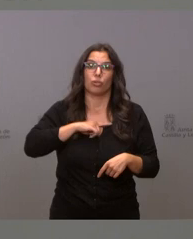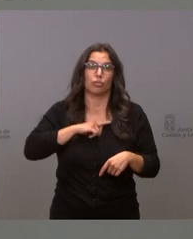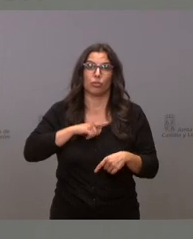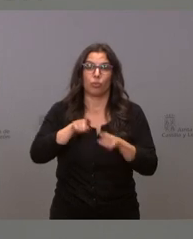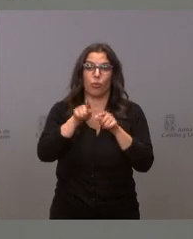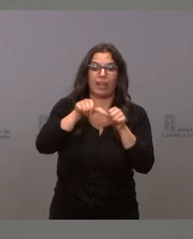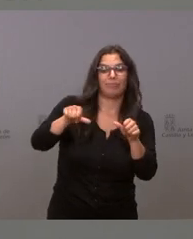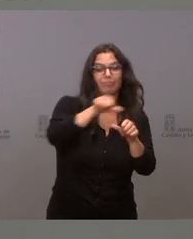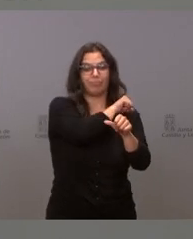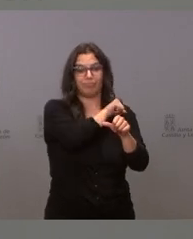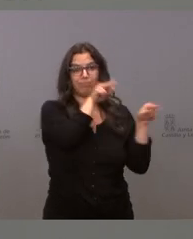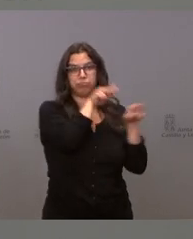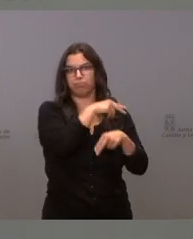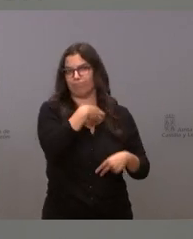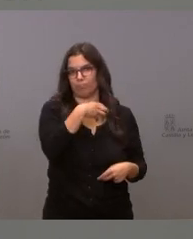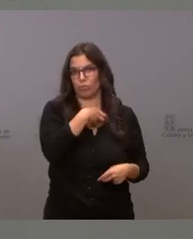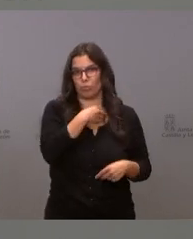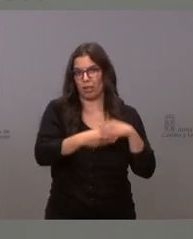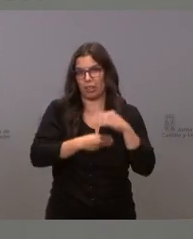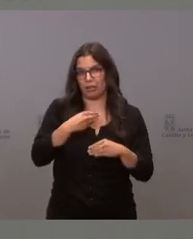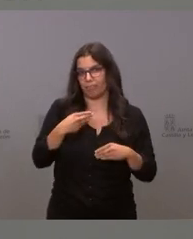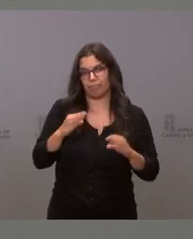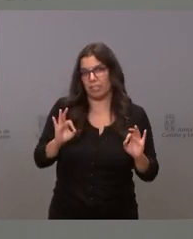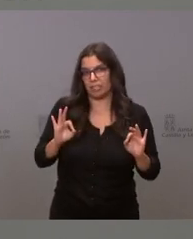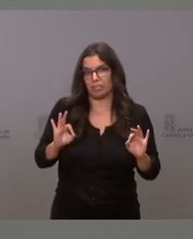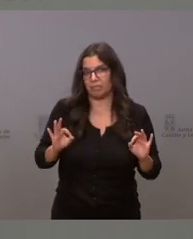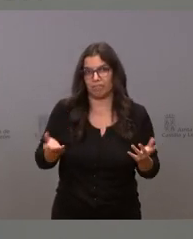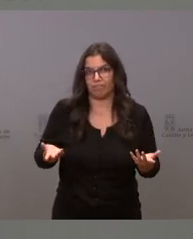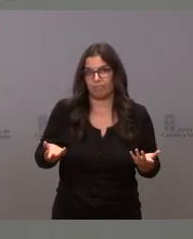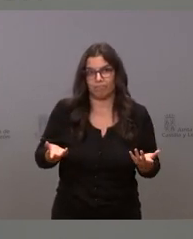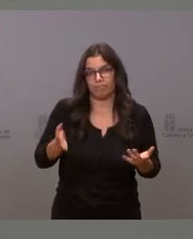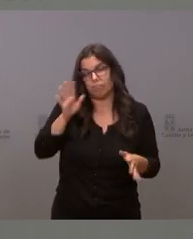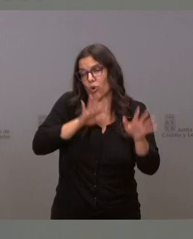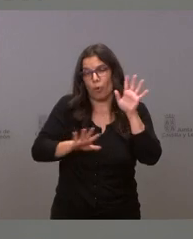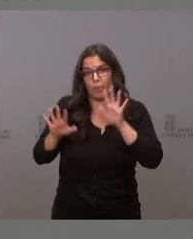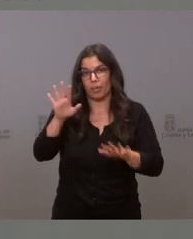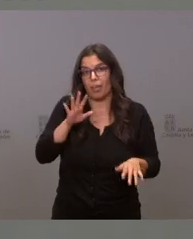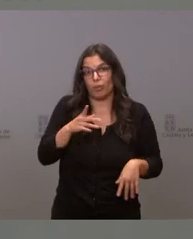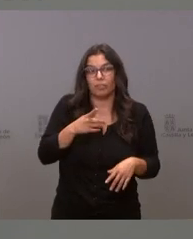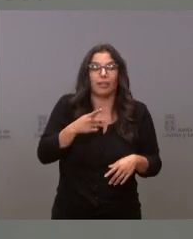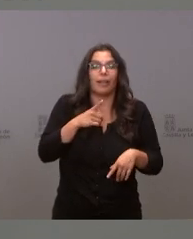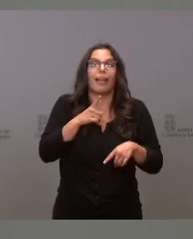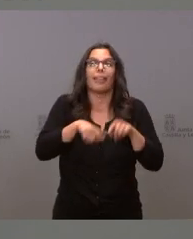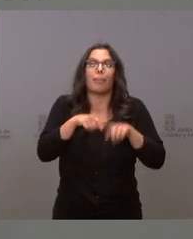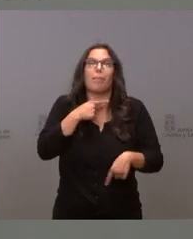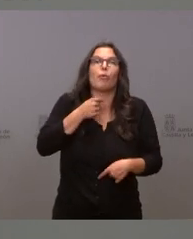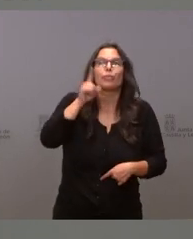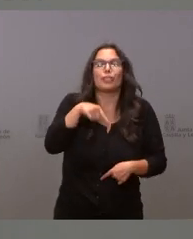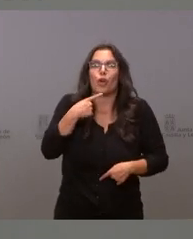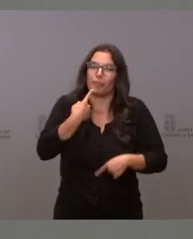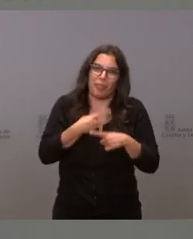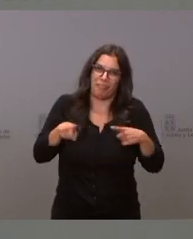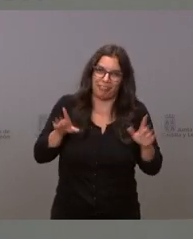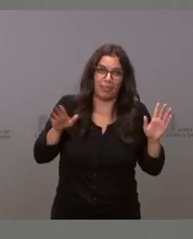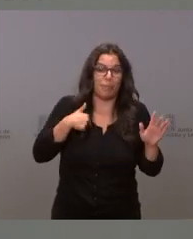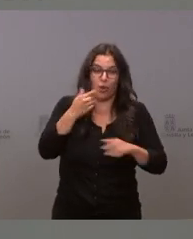retrospectiva nuestros acuerdos es una cosa complicada otra cosa es lo que a le gustaría o no pero no podemos